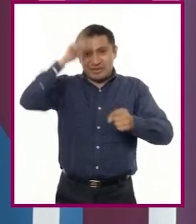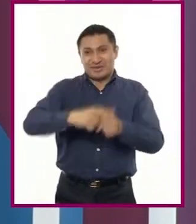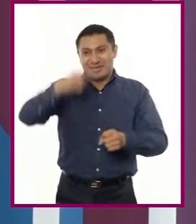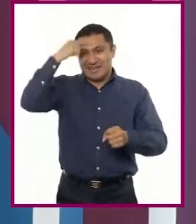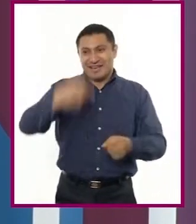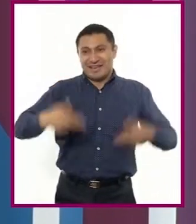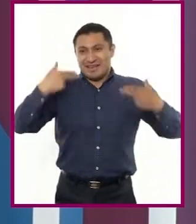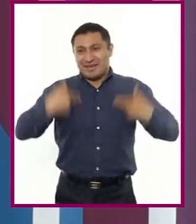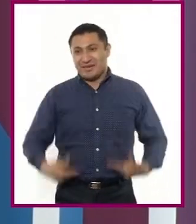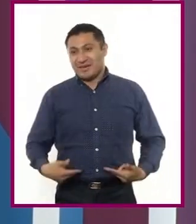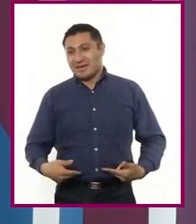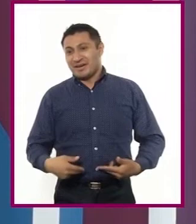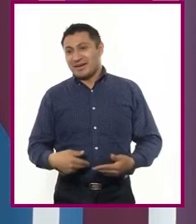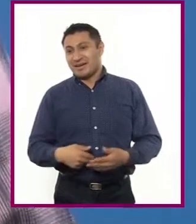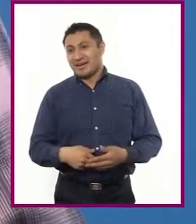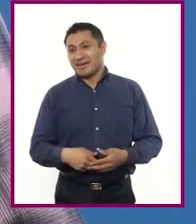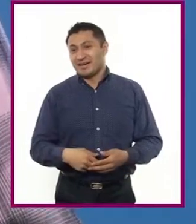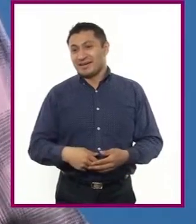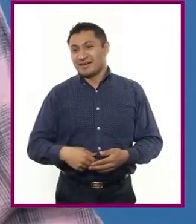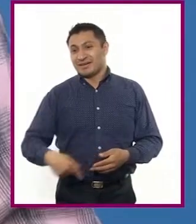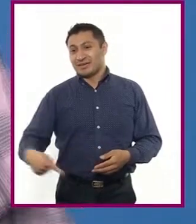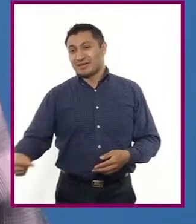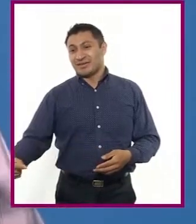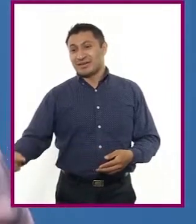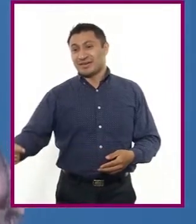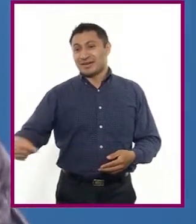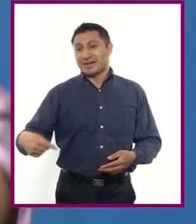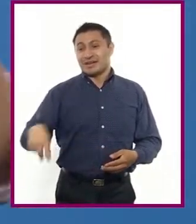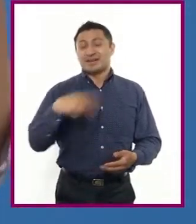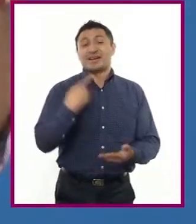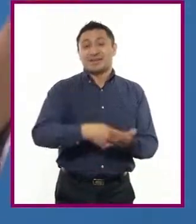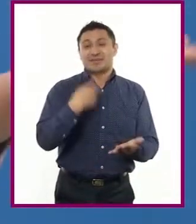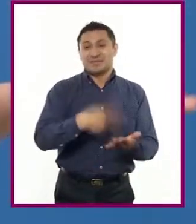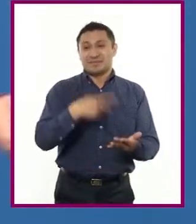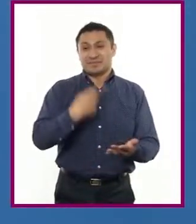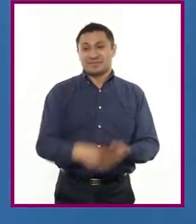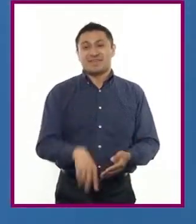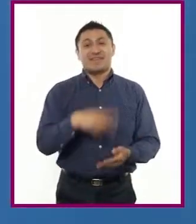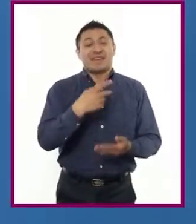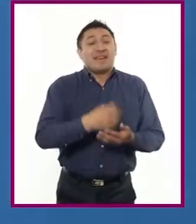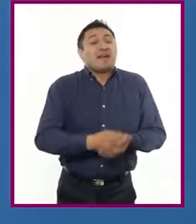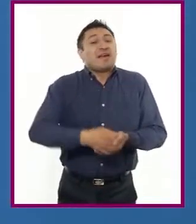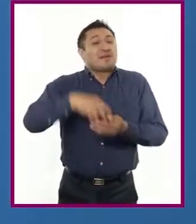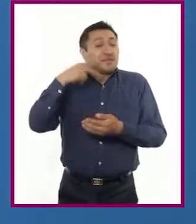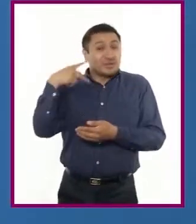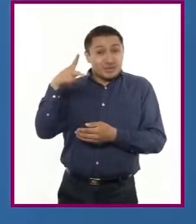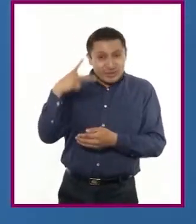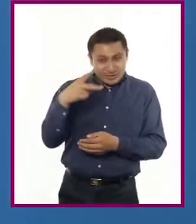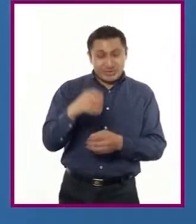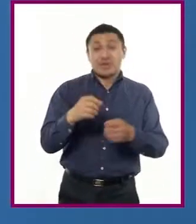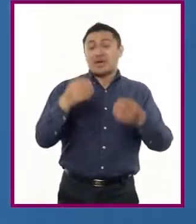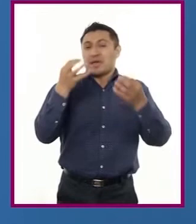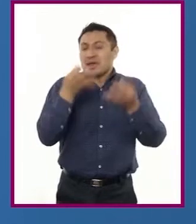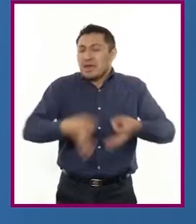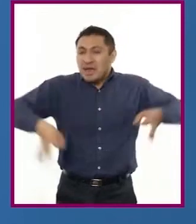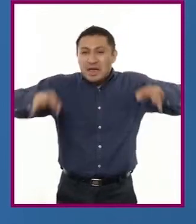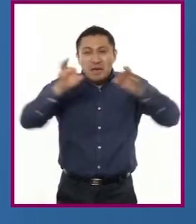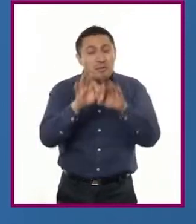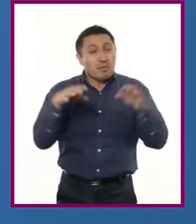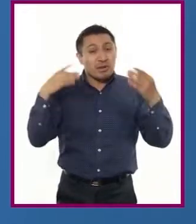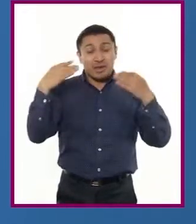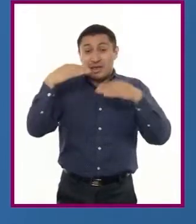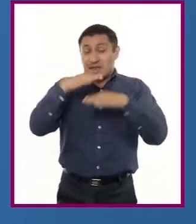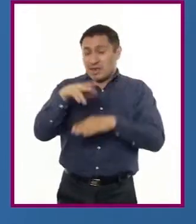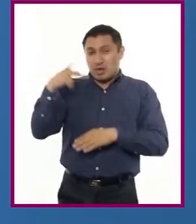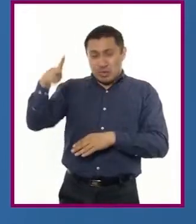tiene valor a nivel mundial. Así es maestro, es un espectáculo majestuoso, el cual se puede apreciar